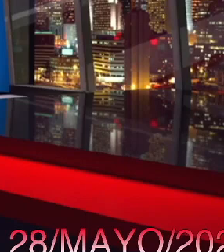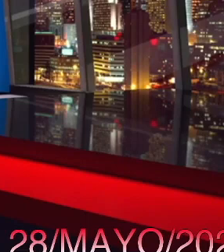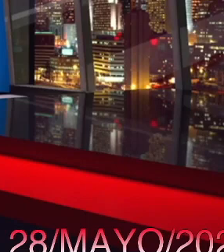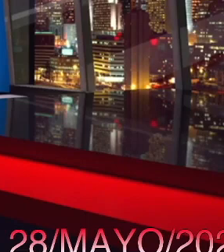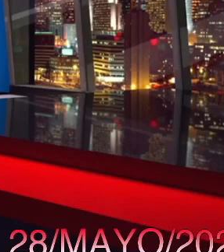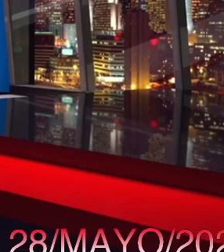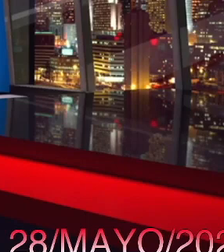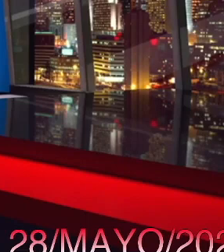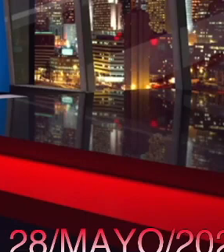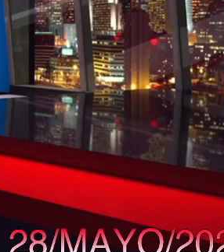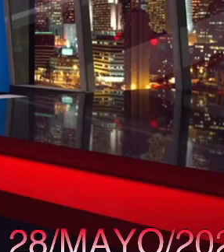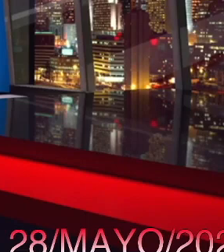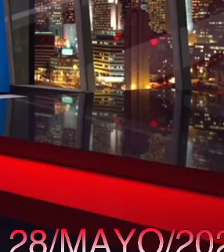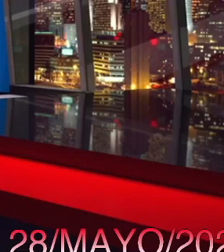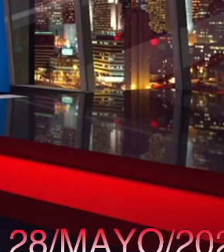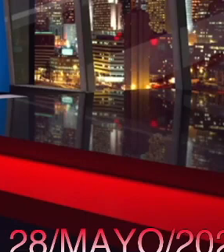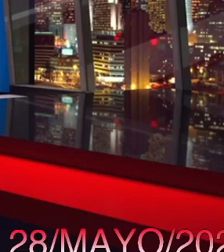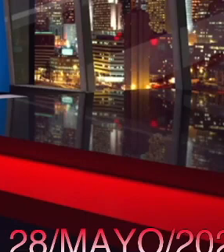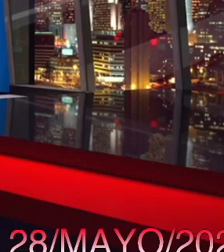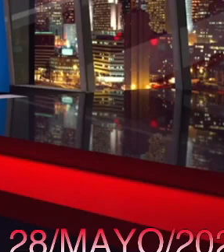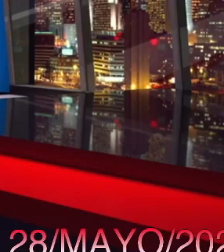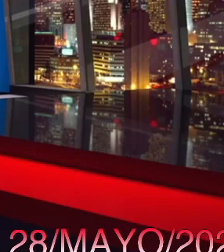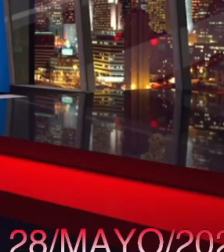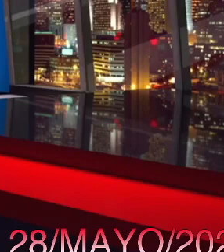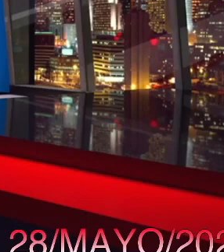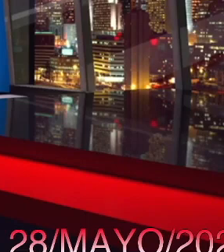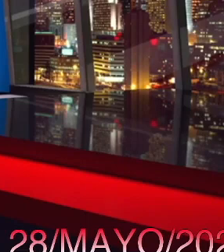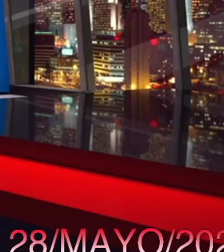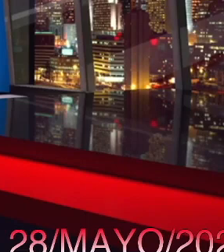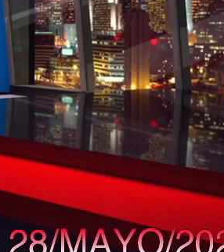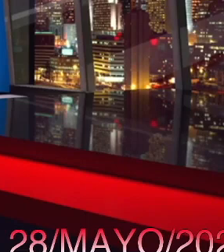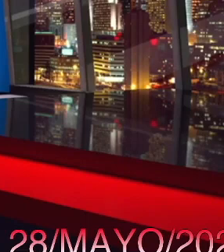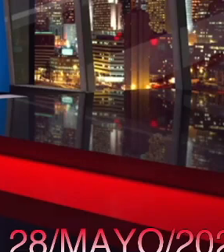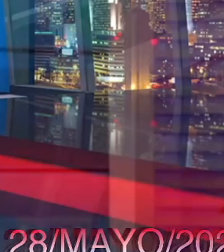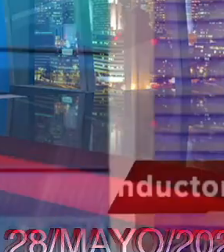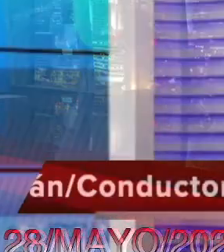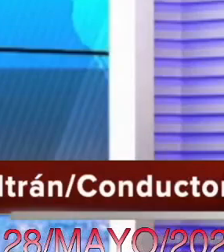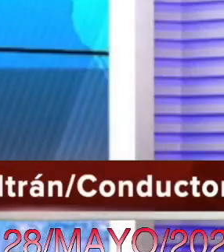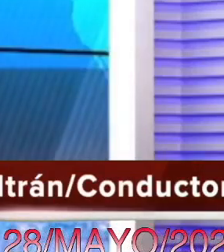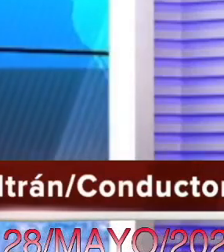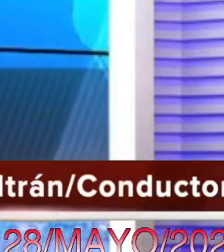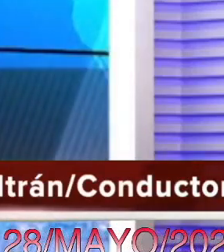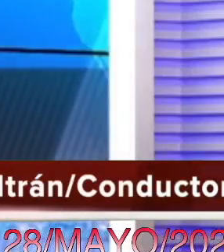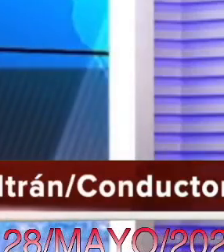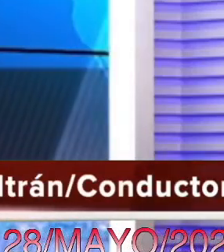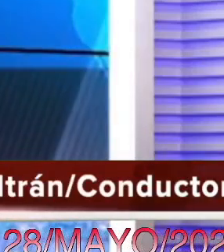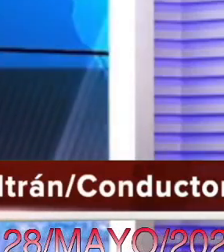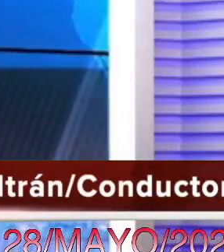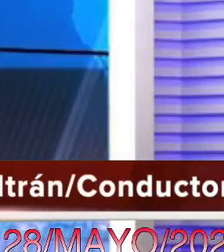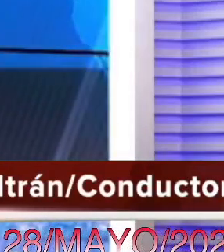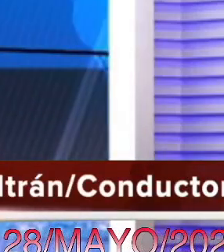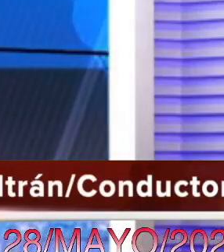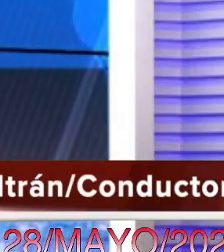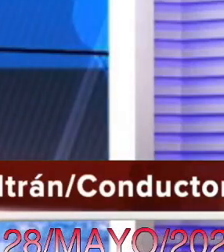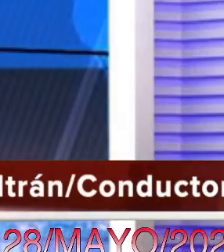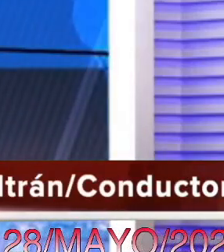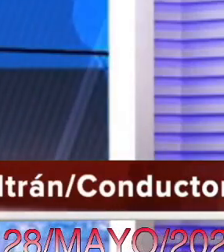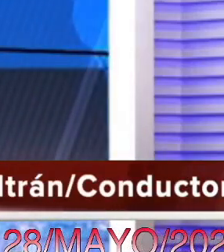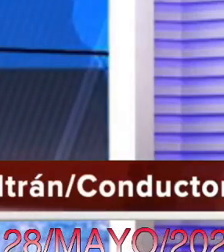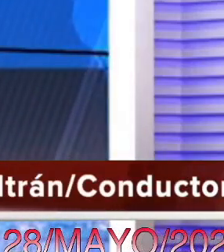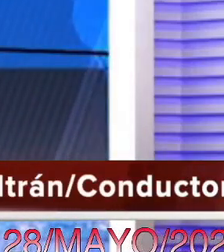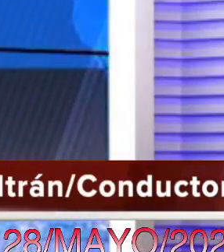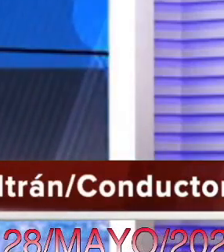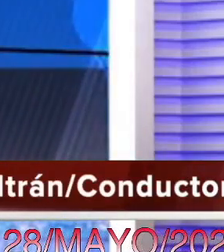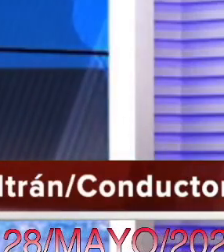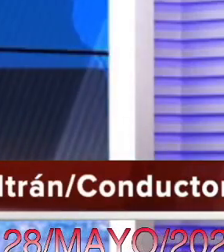Amigos, amigas, ¿cómo están? Filippo Beltrán, un placer saludarles en este Viernes de Información, 28 de mayo del año 2021, tal como lo